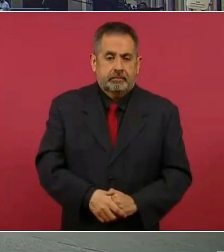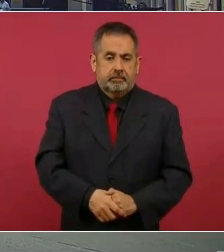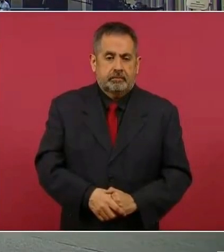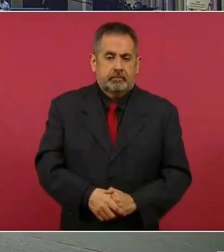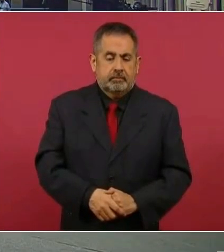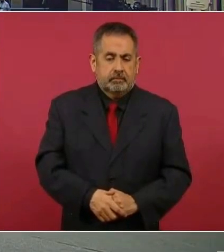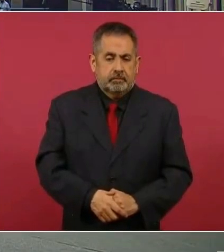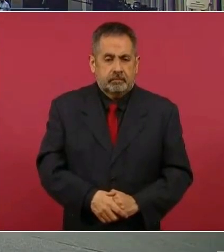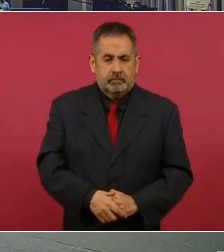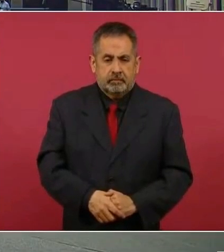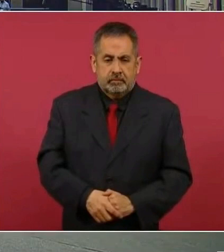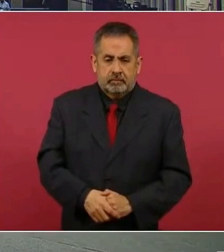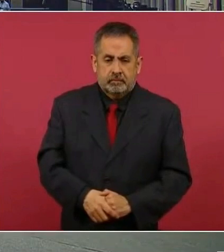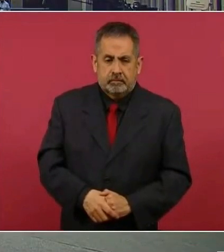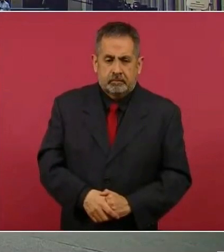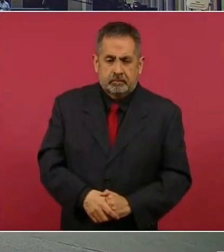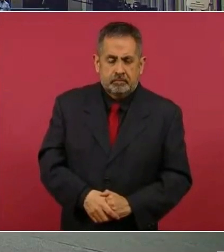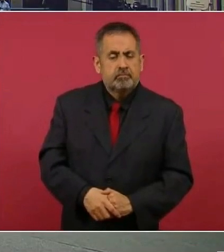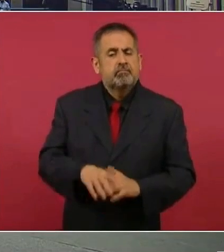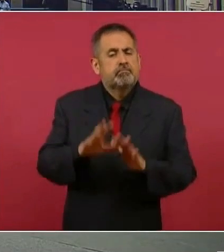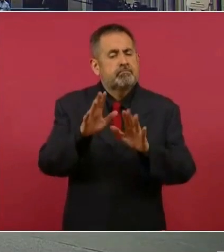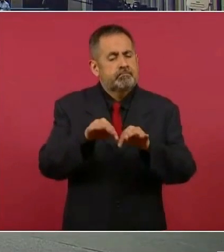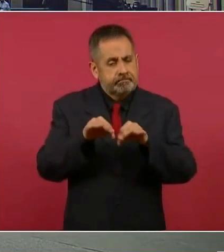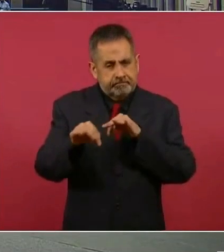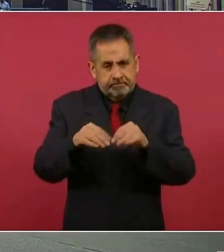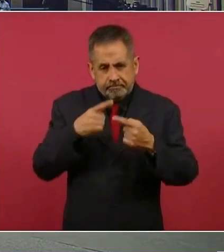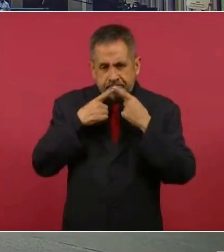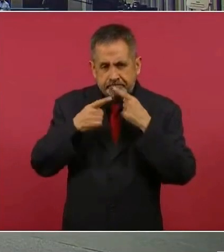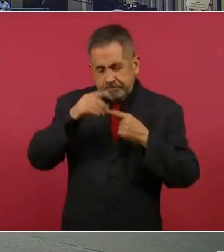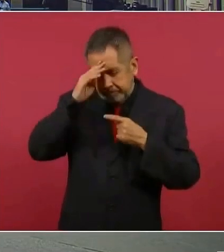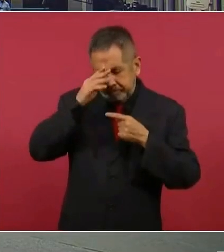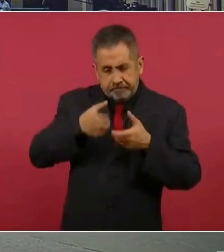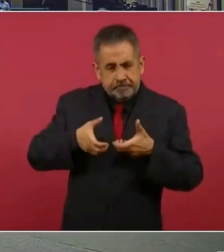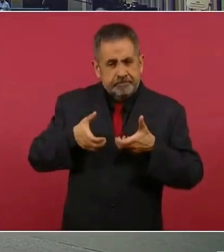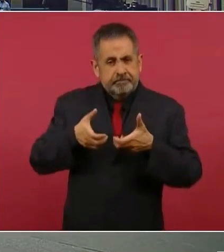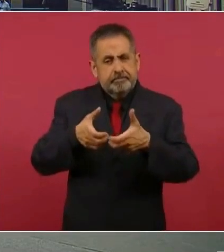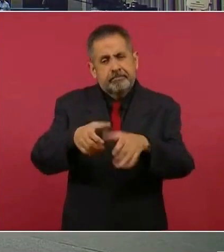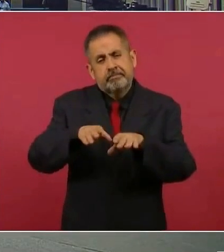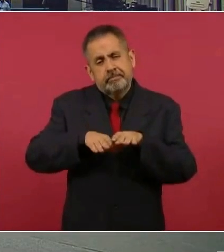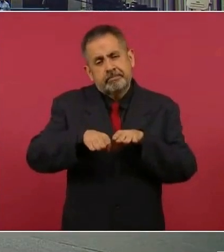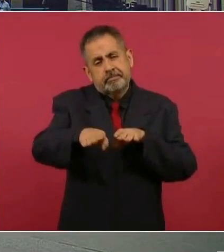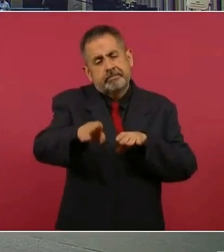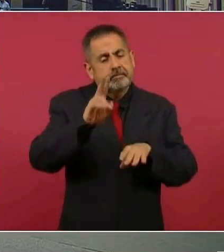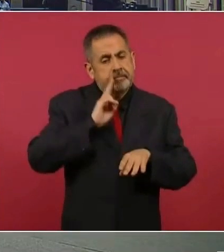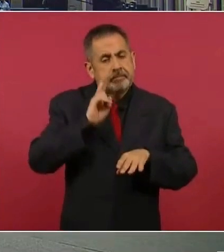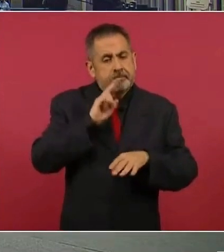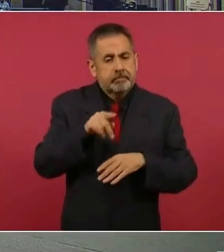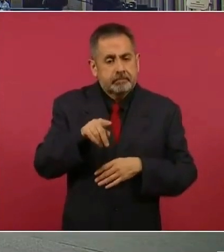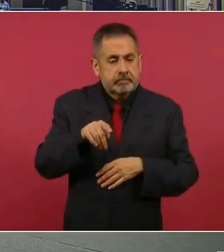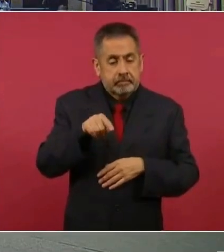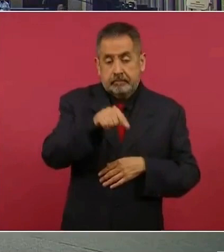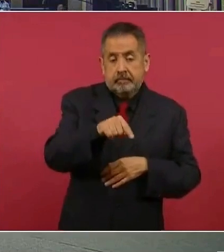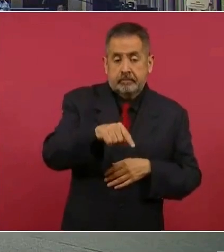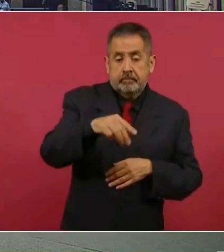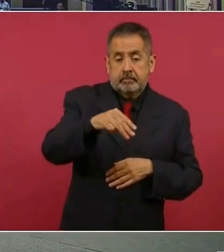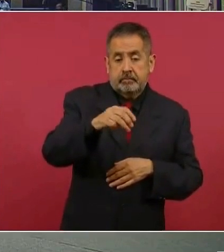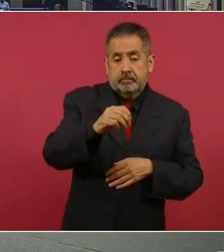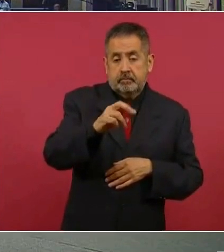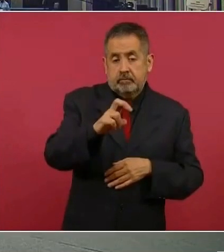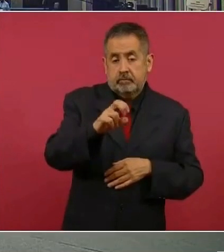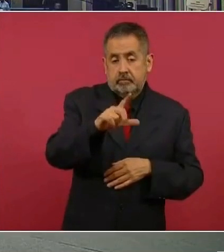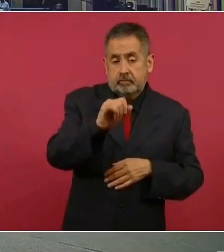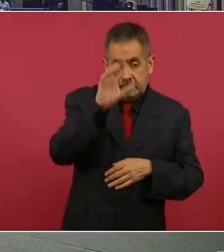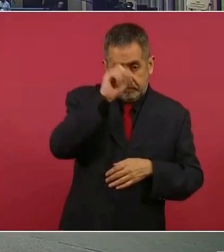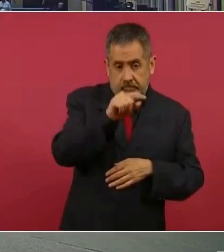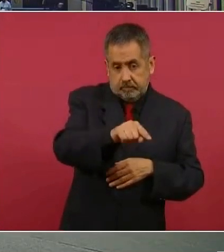Sí, estamos trabajando en un camino, en Morelos. Ahora